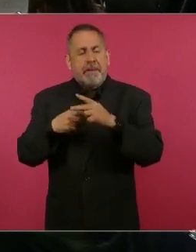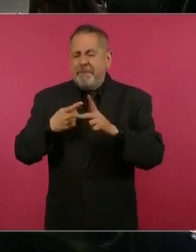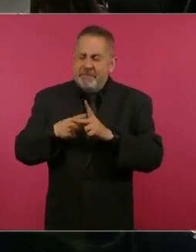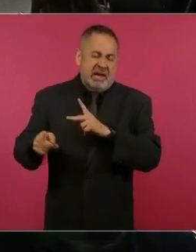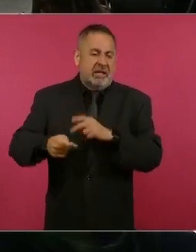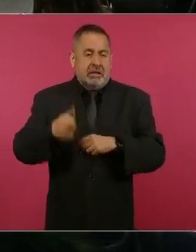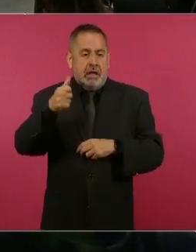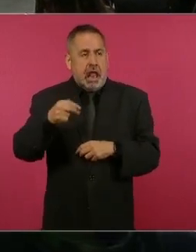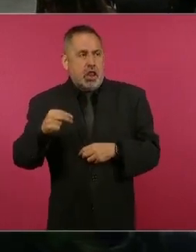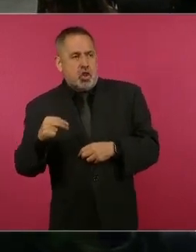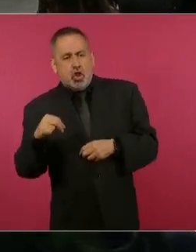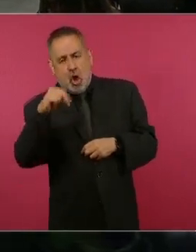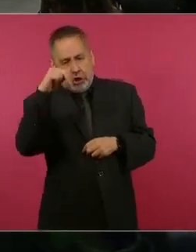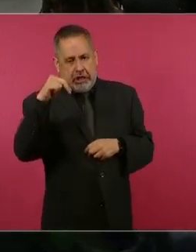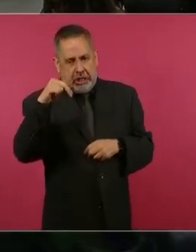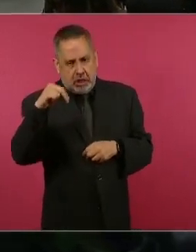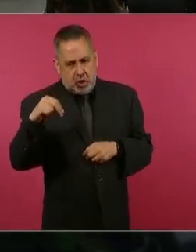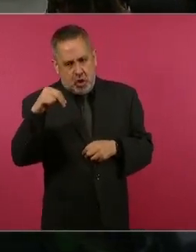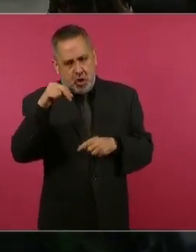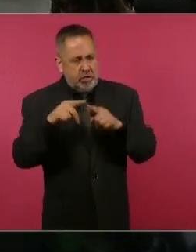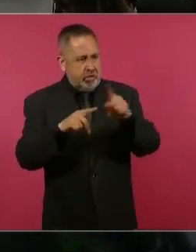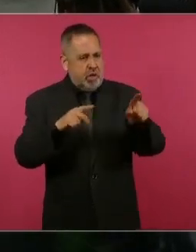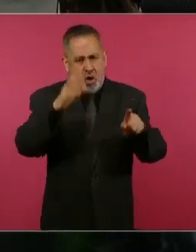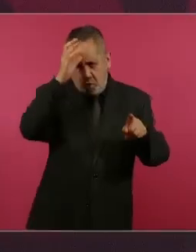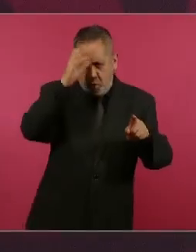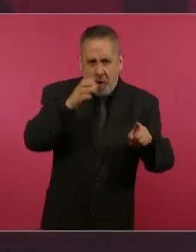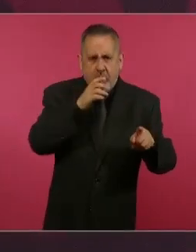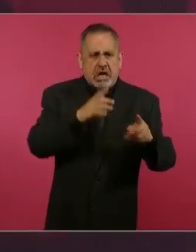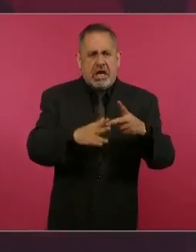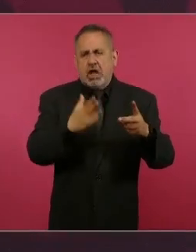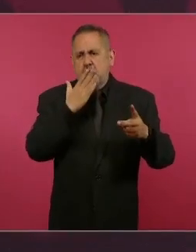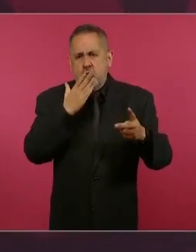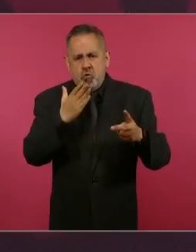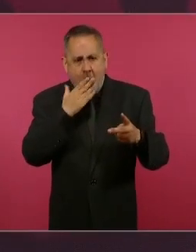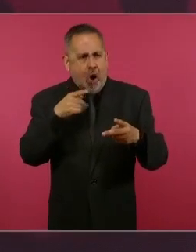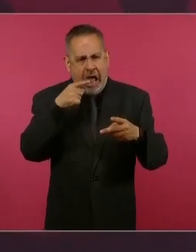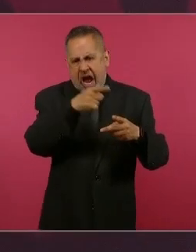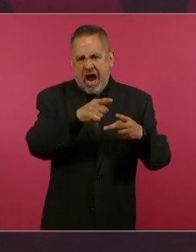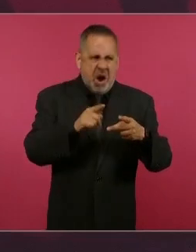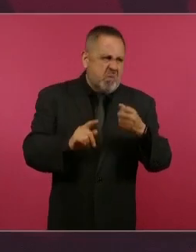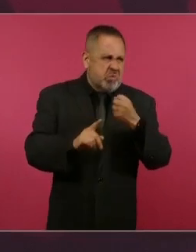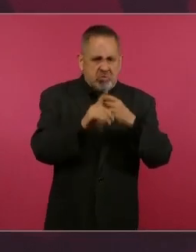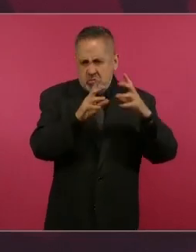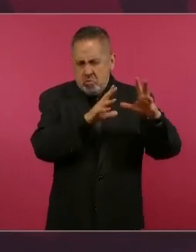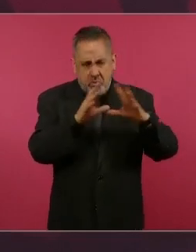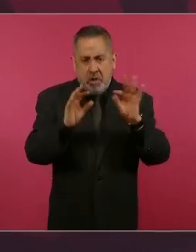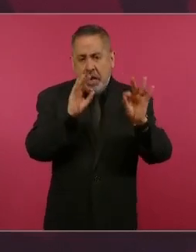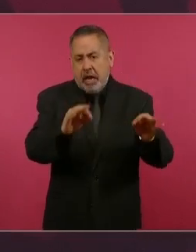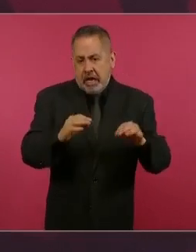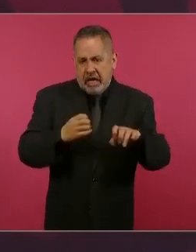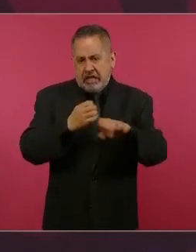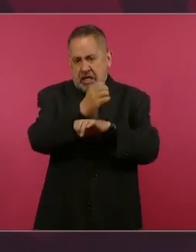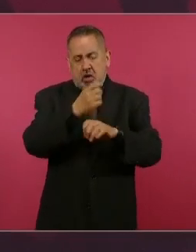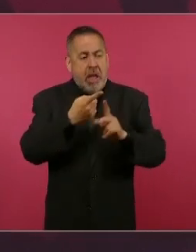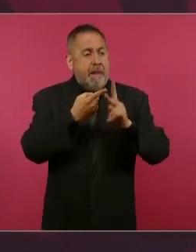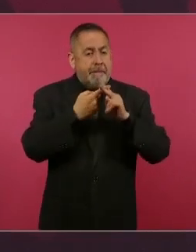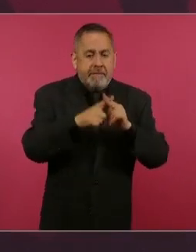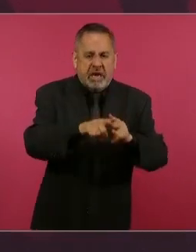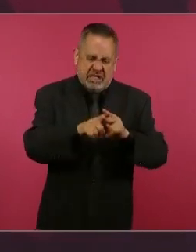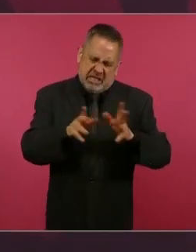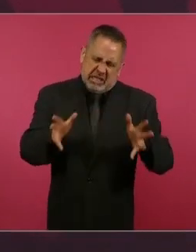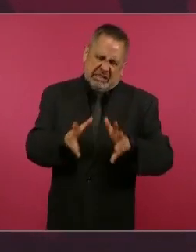es Coahuila, es Sonora, los estados que